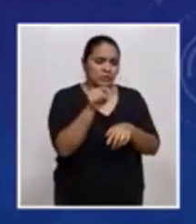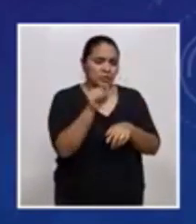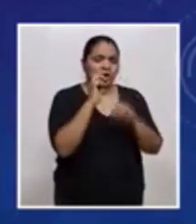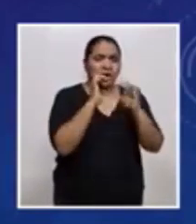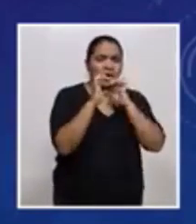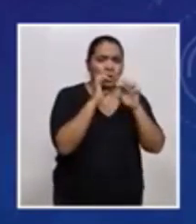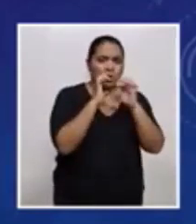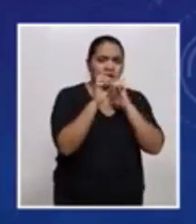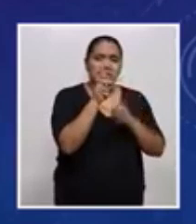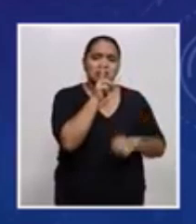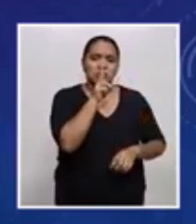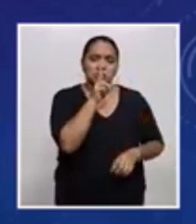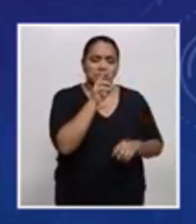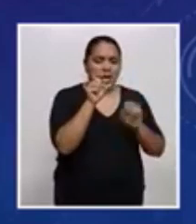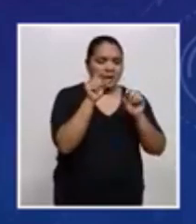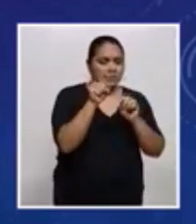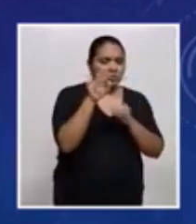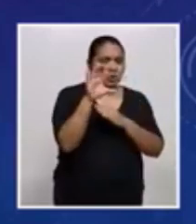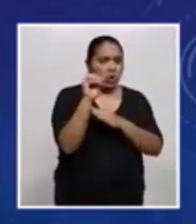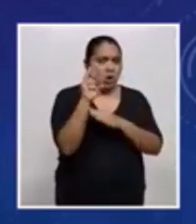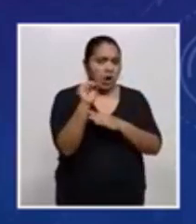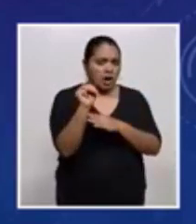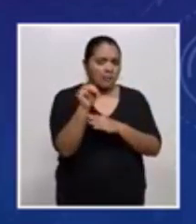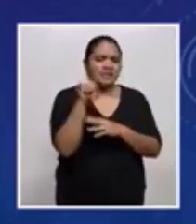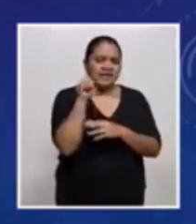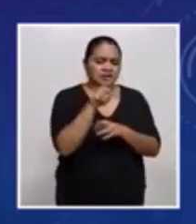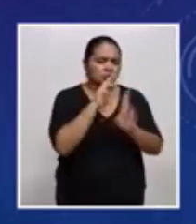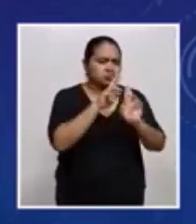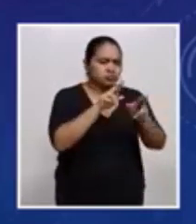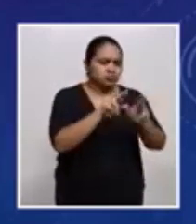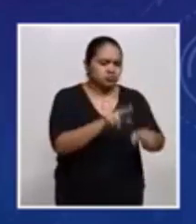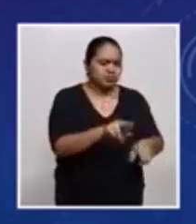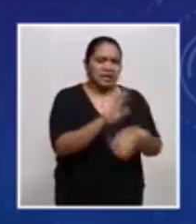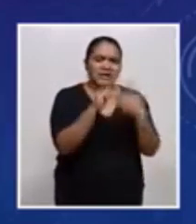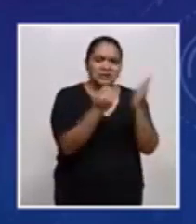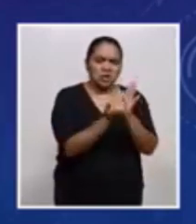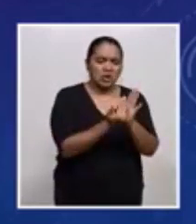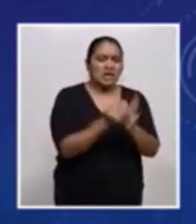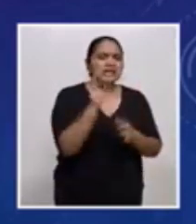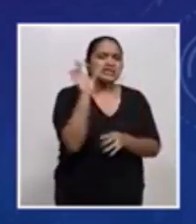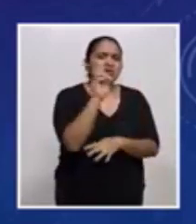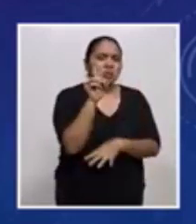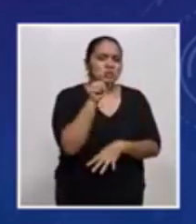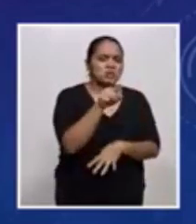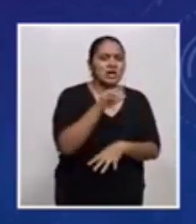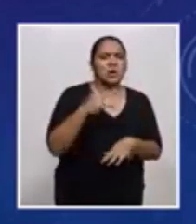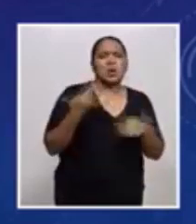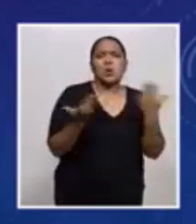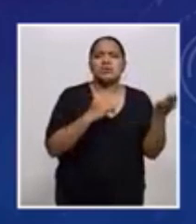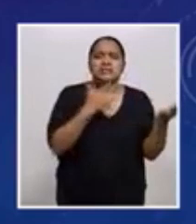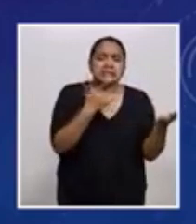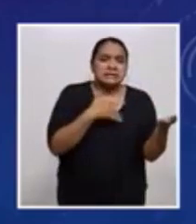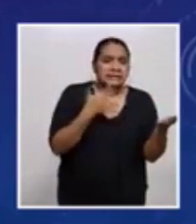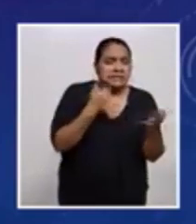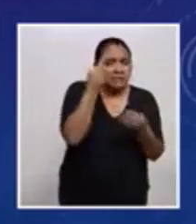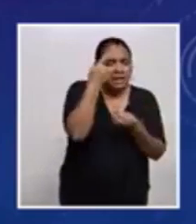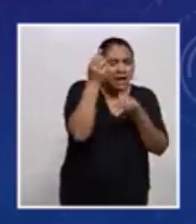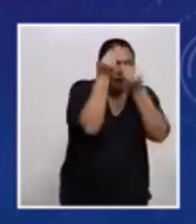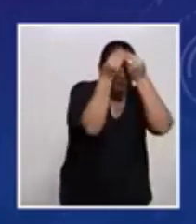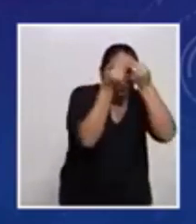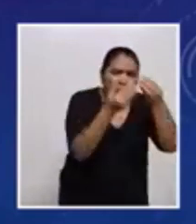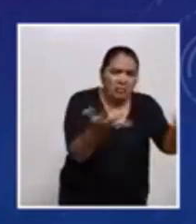.com, usted puede colocar ahí sus datos, su ubicación y los síntomas que tiene para detectar